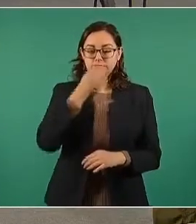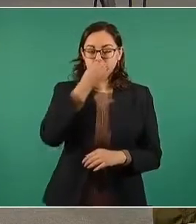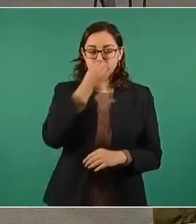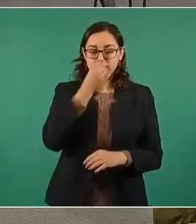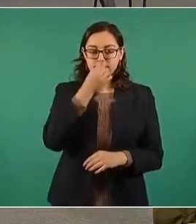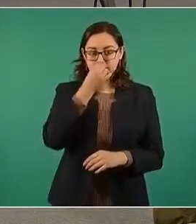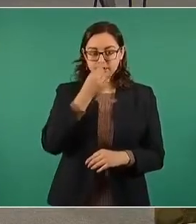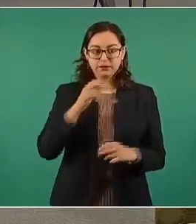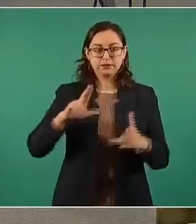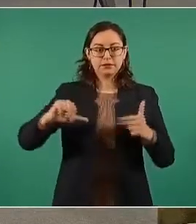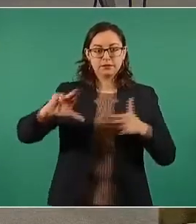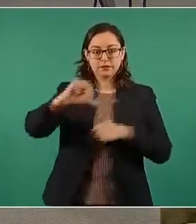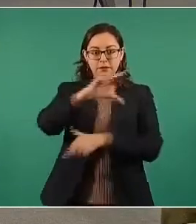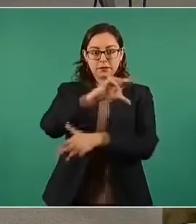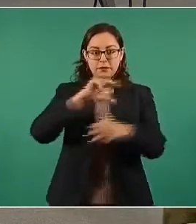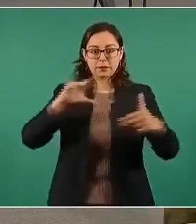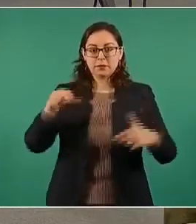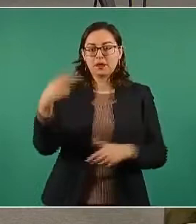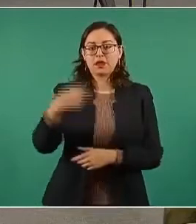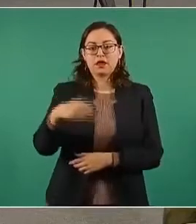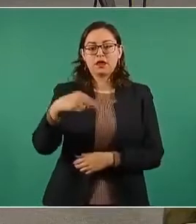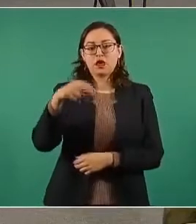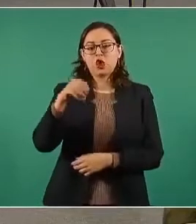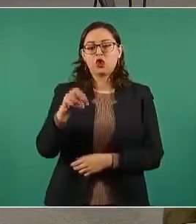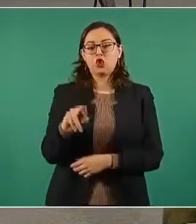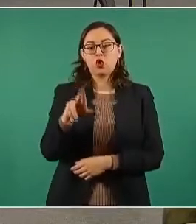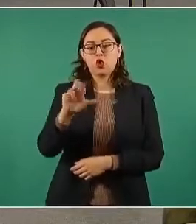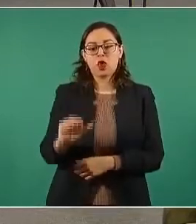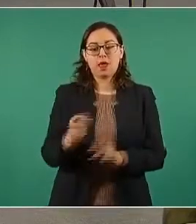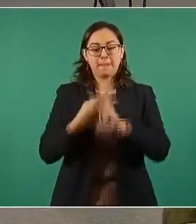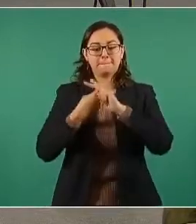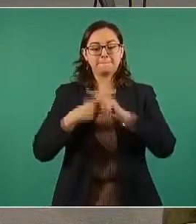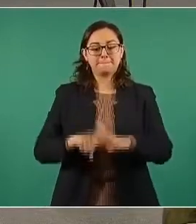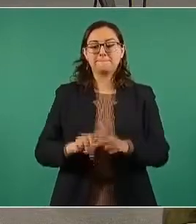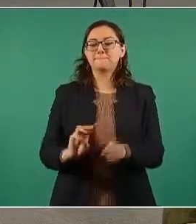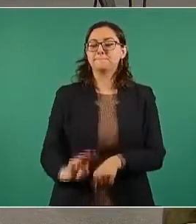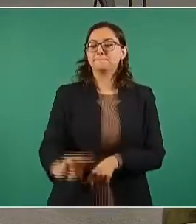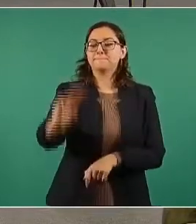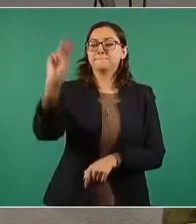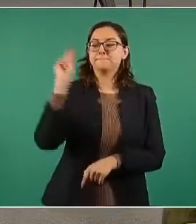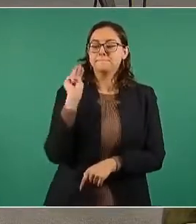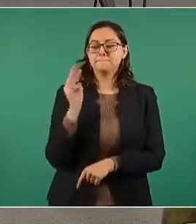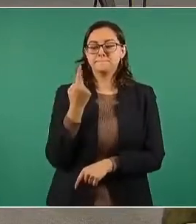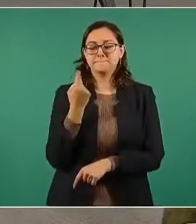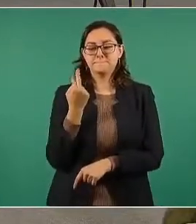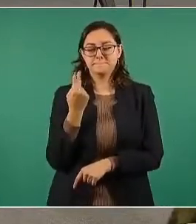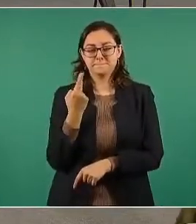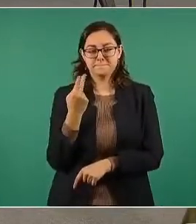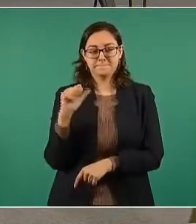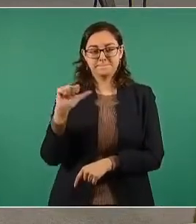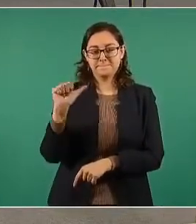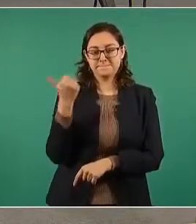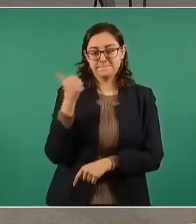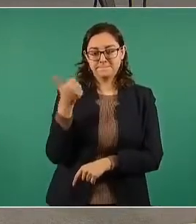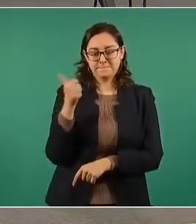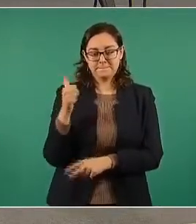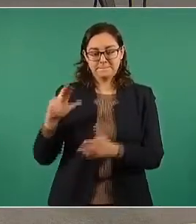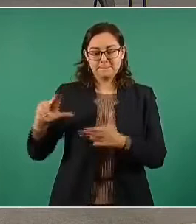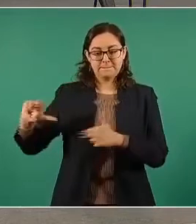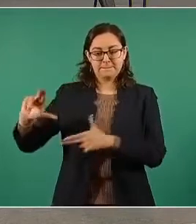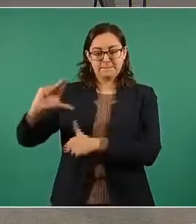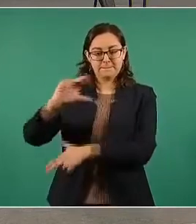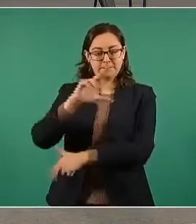del huracán Nora, que inició el pasado miércoles 25 de agosto sobre las costas del